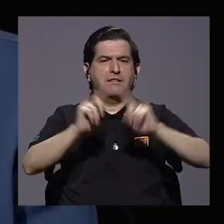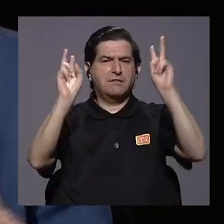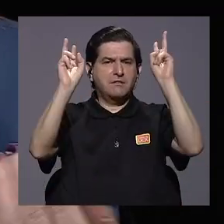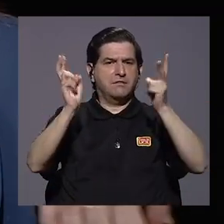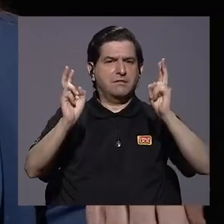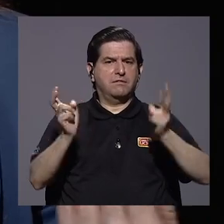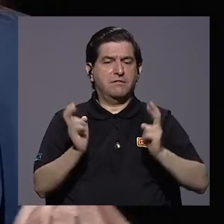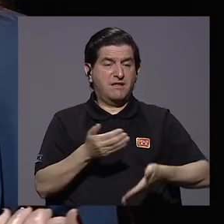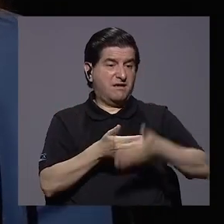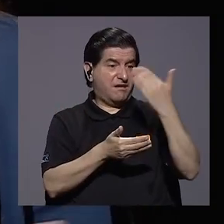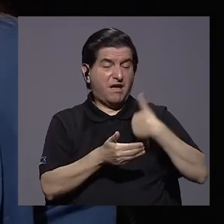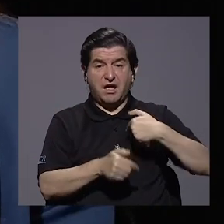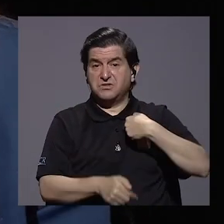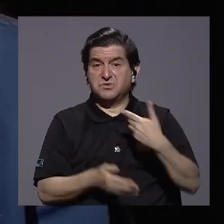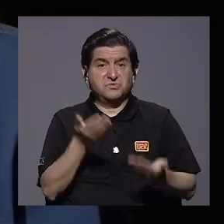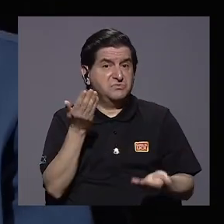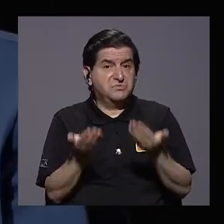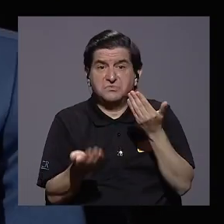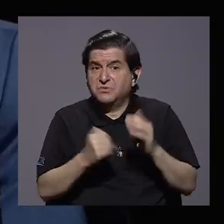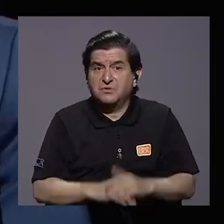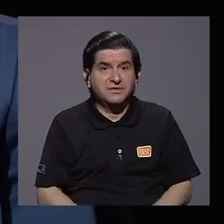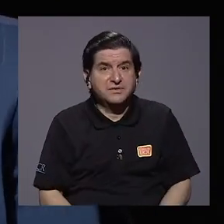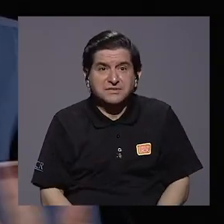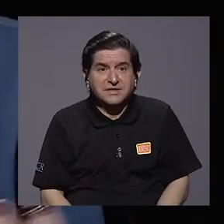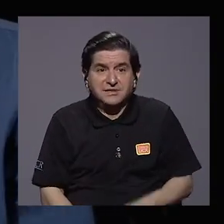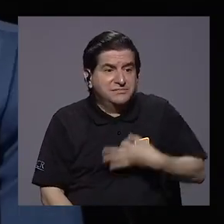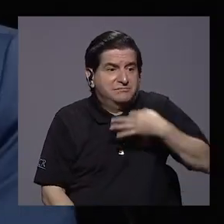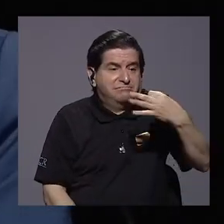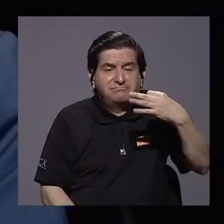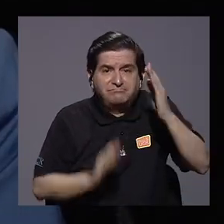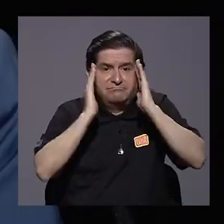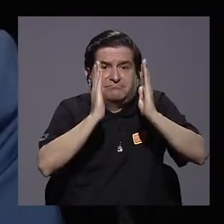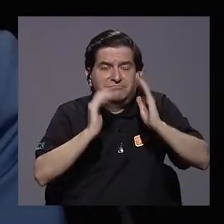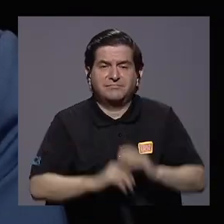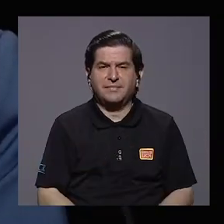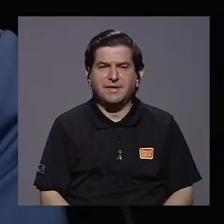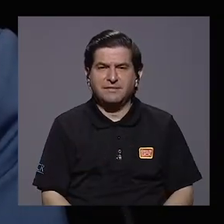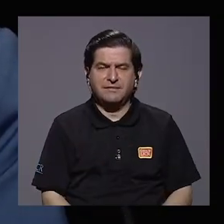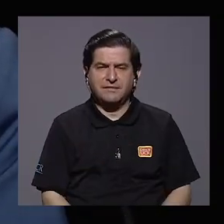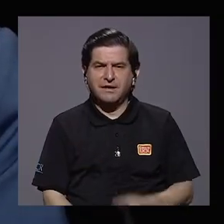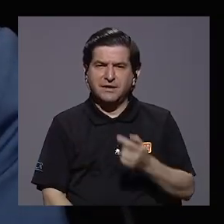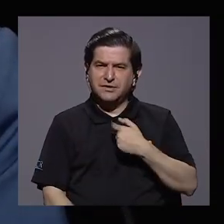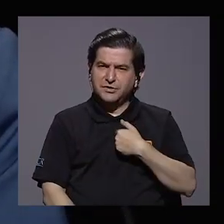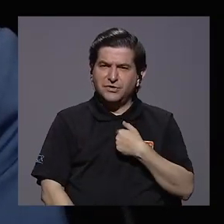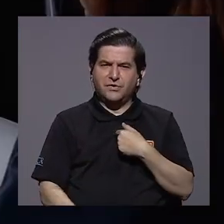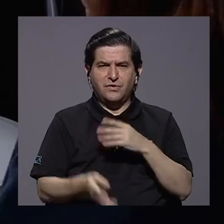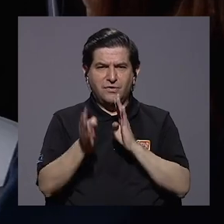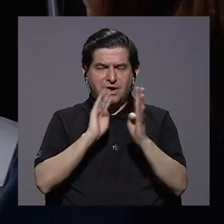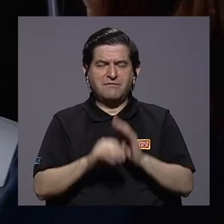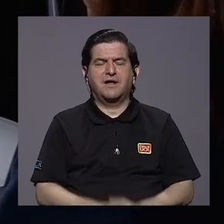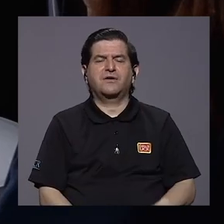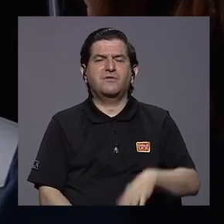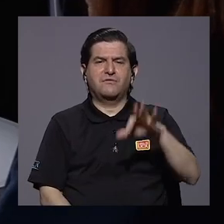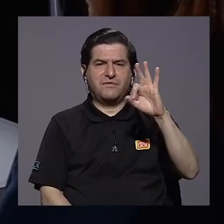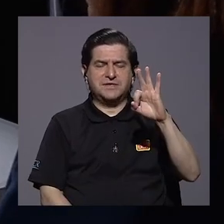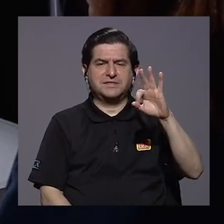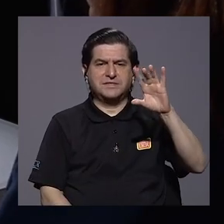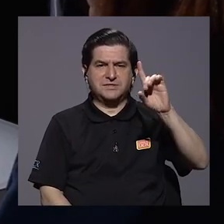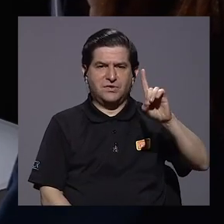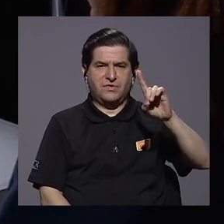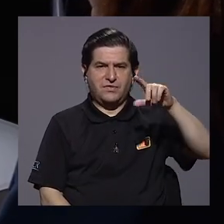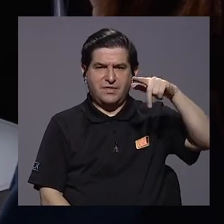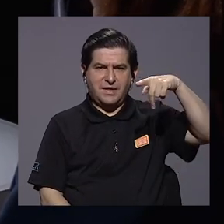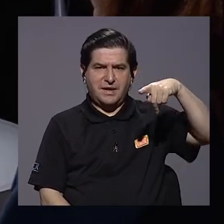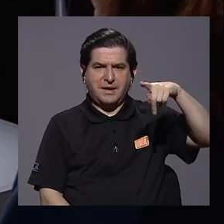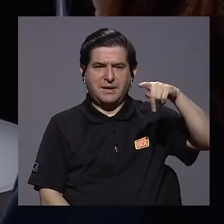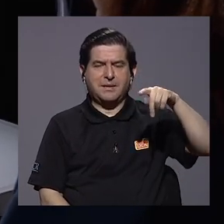temas que antes no estaban, digamos, en día a día. Conversaba con Francisco de Paula Gutiérrez y él me